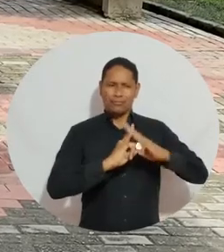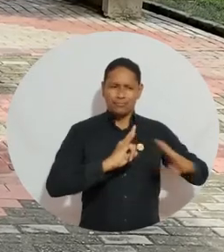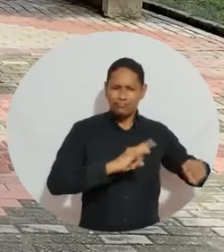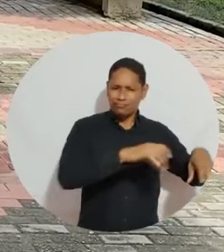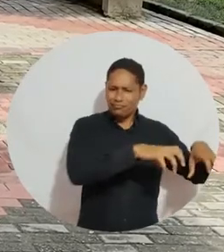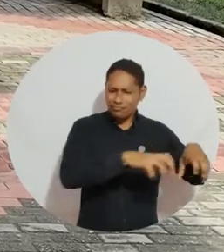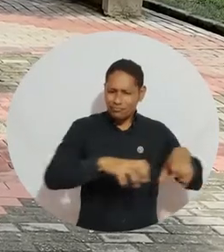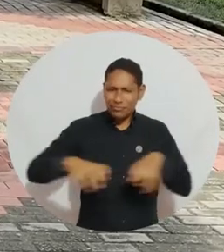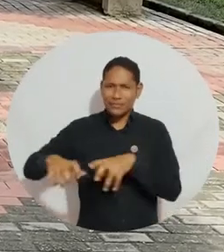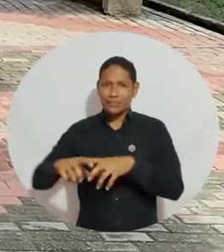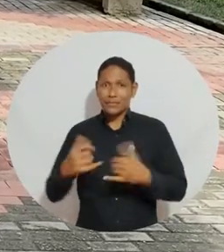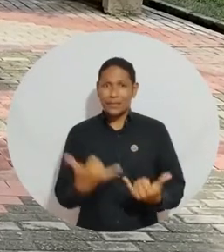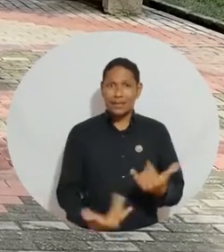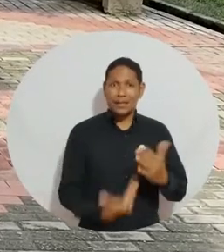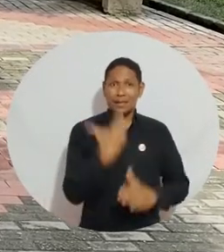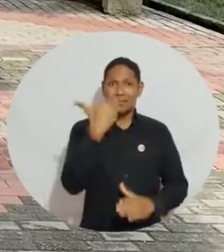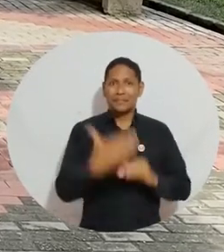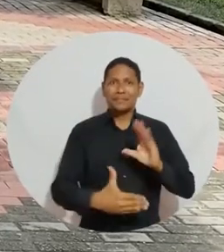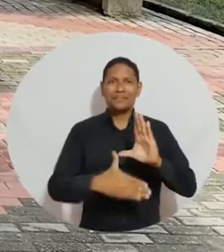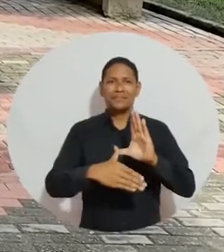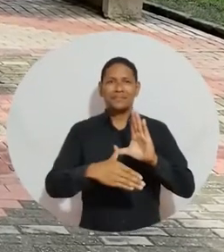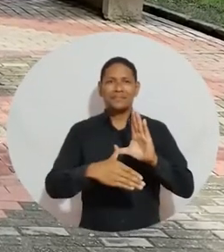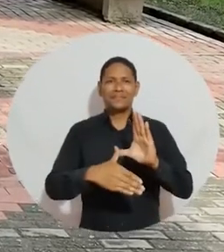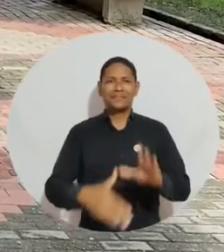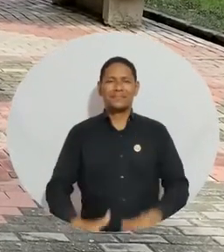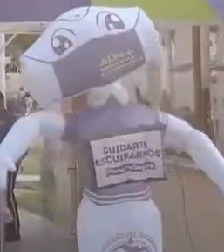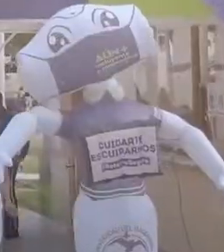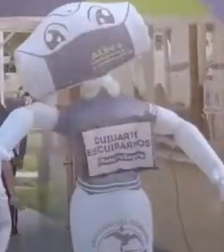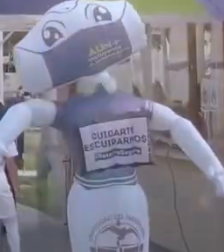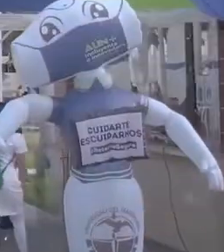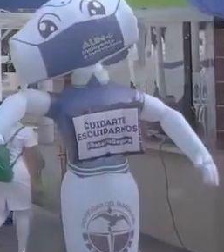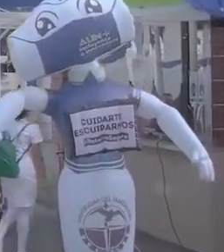nuestra alma mater. Ya comienza el Campus TV.